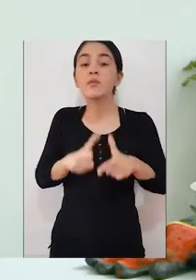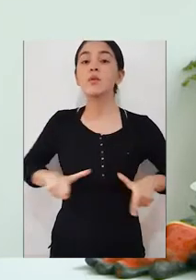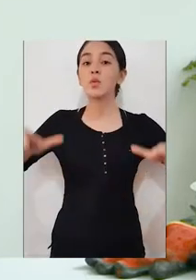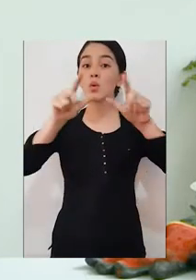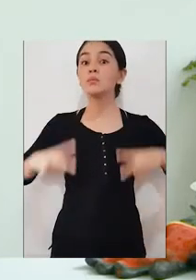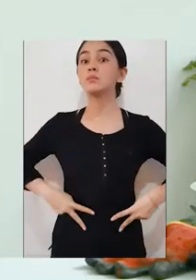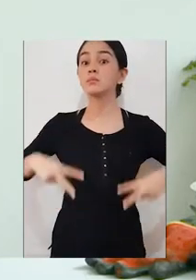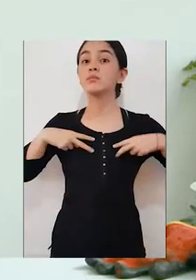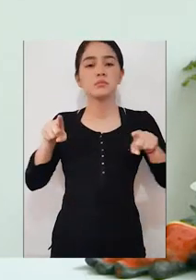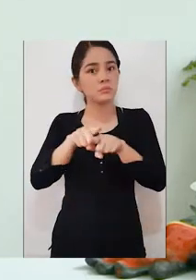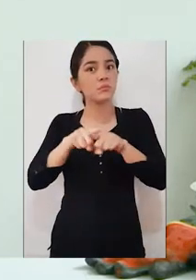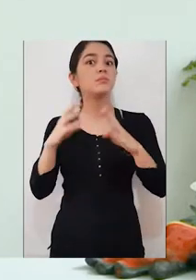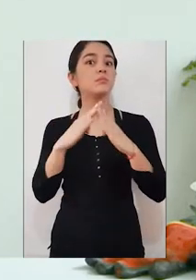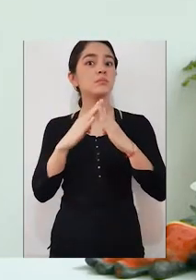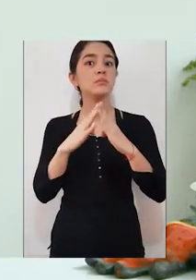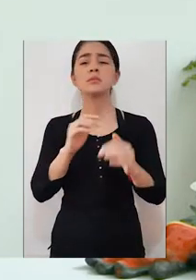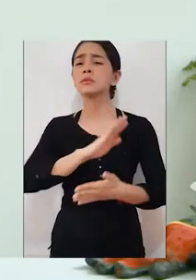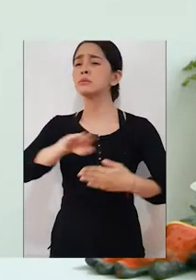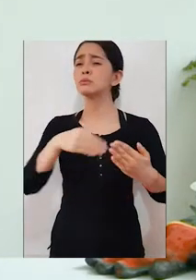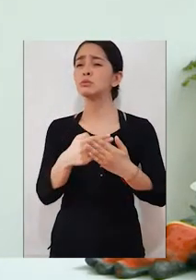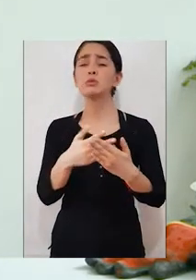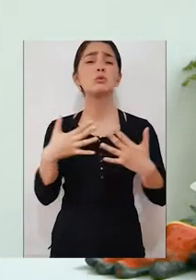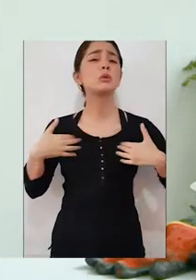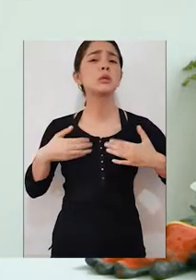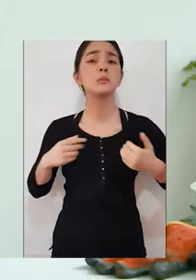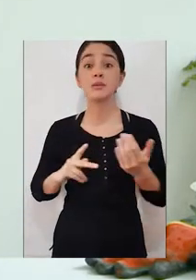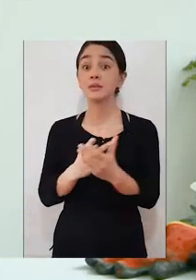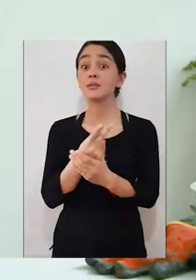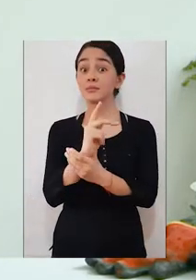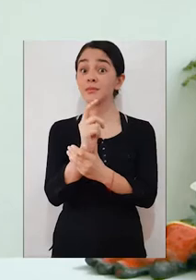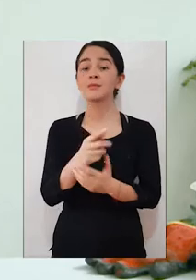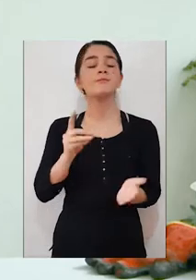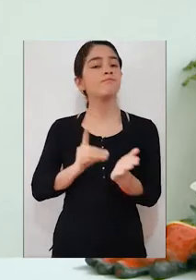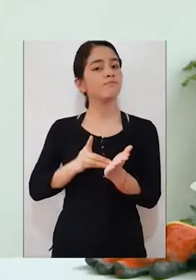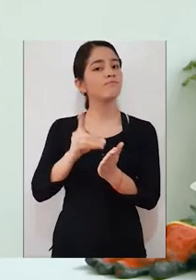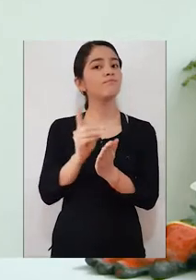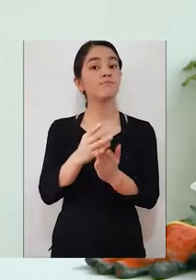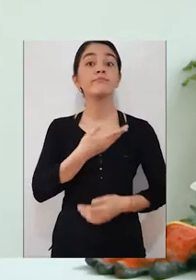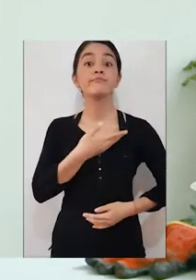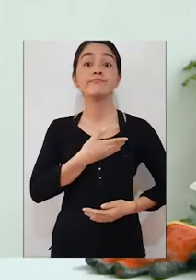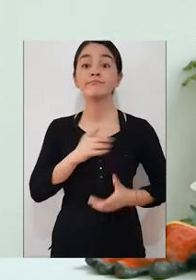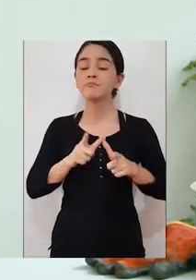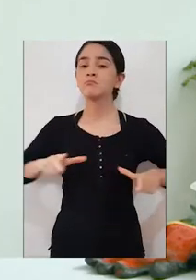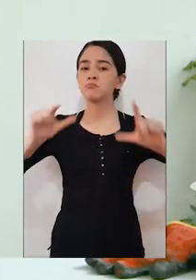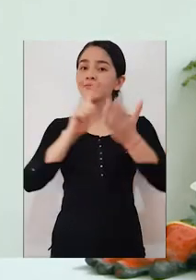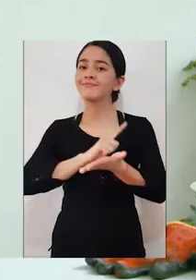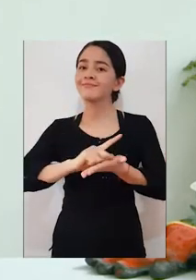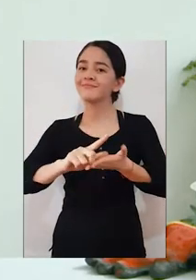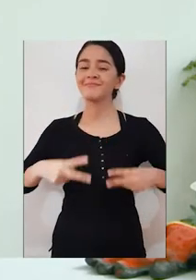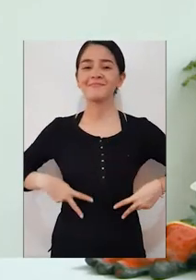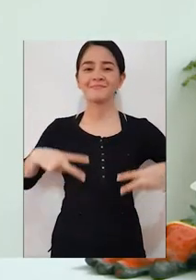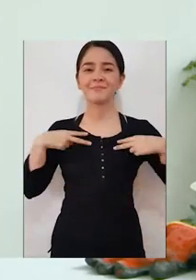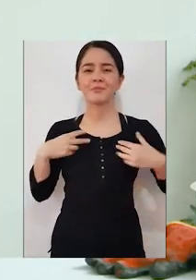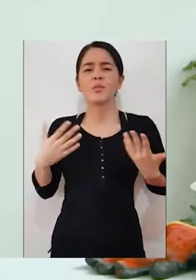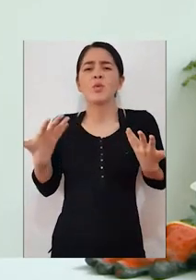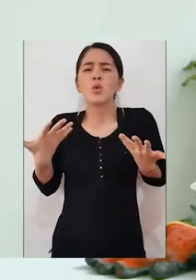también es la casa de todas las plantas y animales y ellos también merecen tener un lugar bonito y limpio donde vivir. Y una forma de ayudar a la